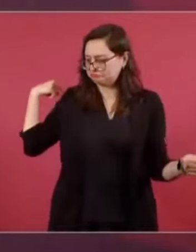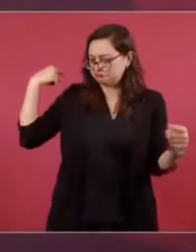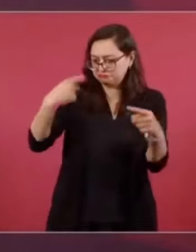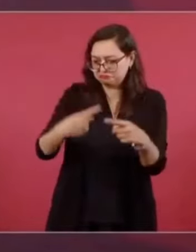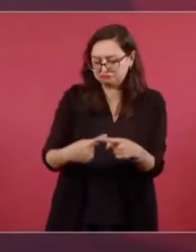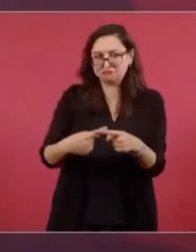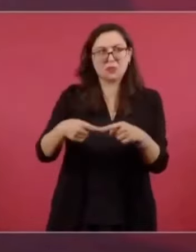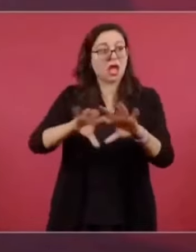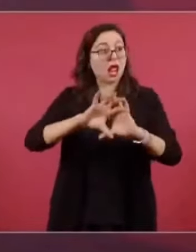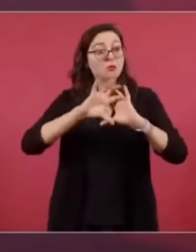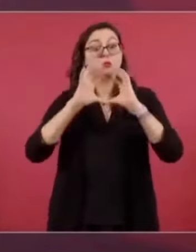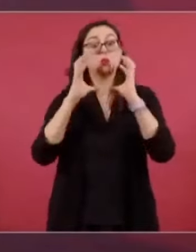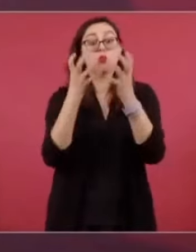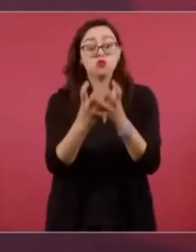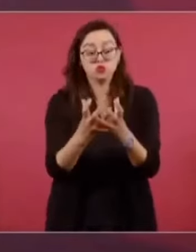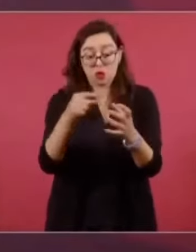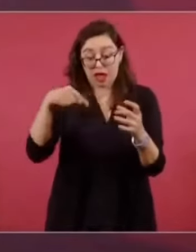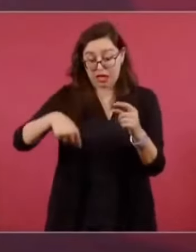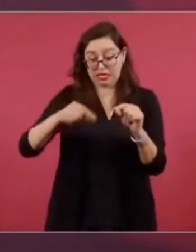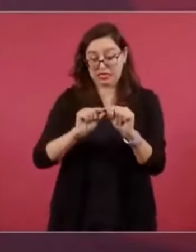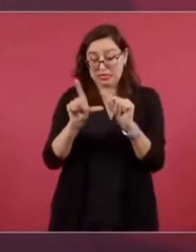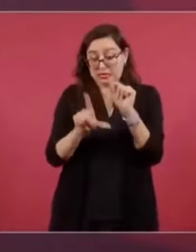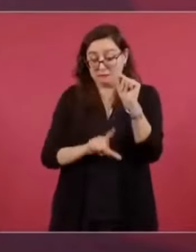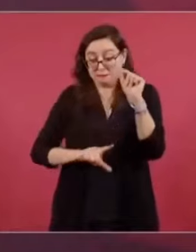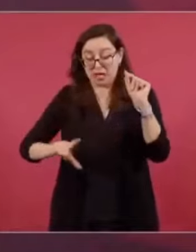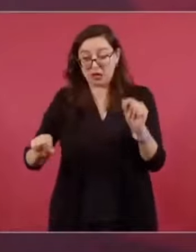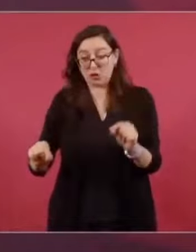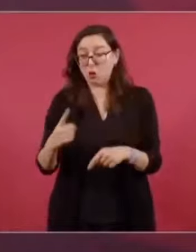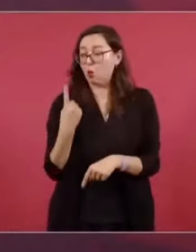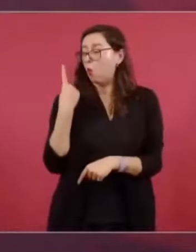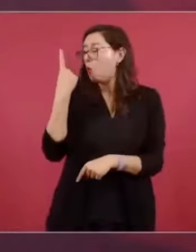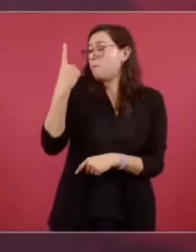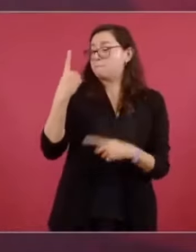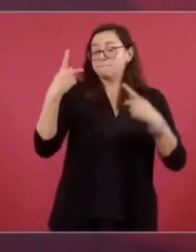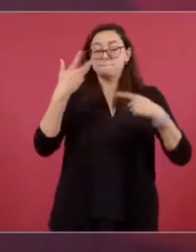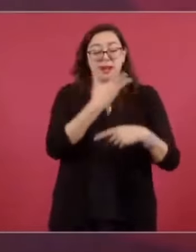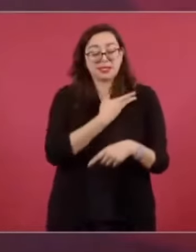que atienda el tema de seguridad.